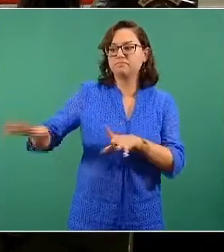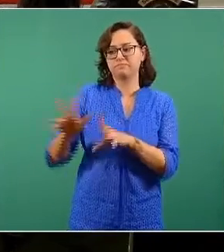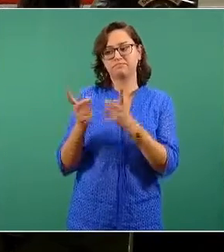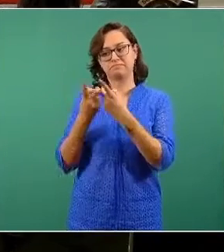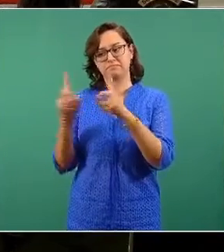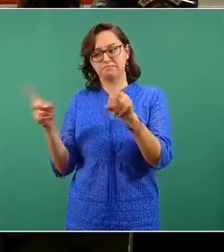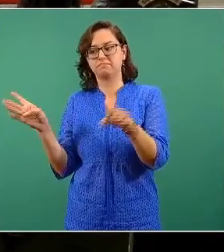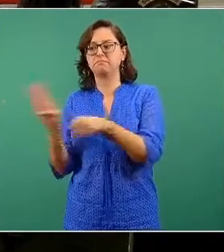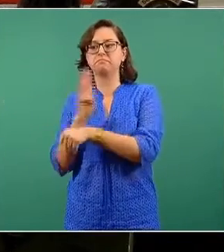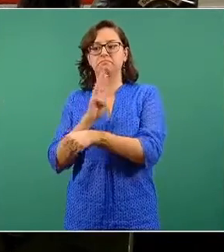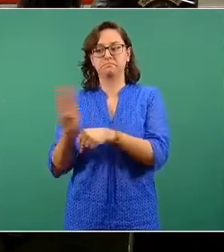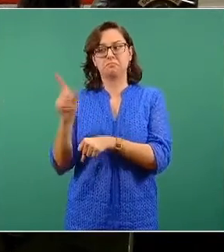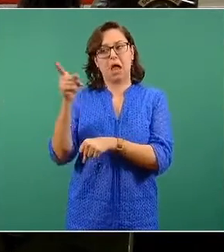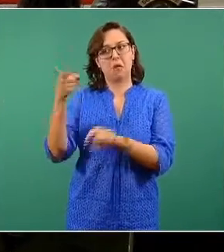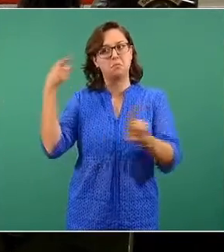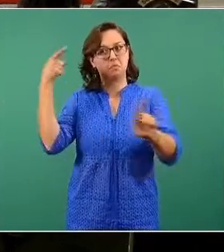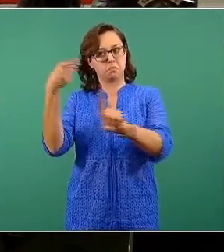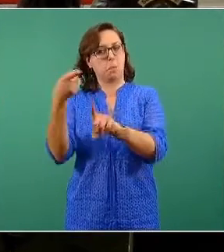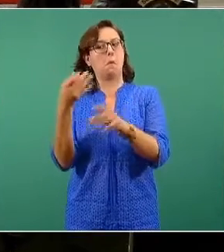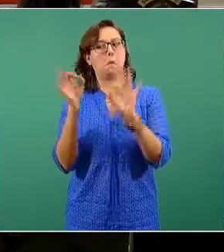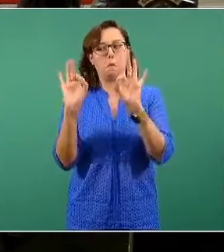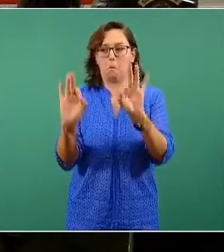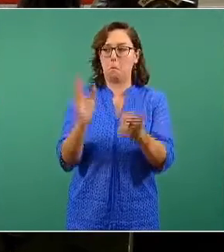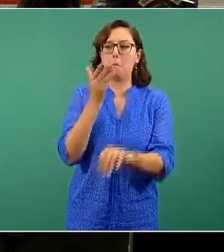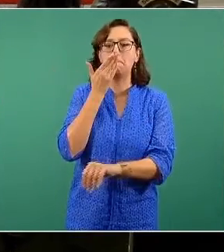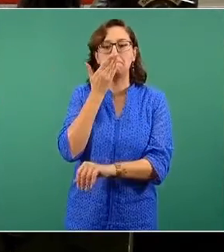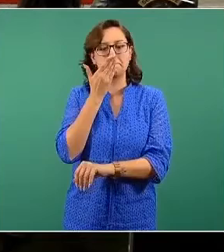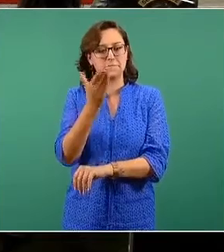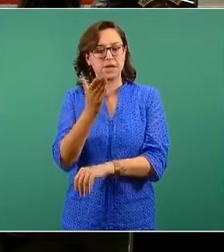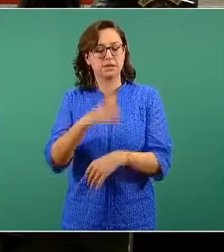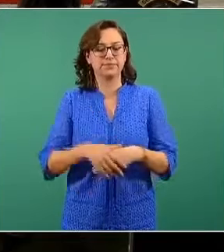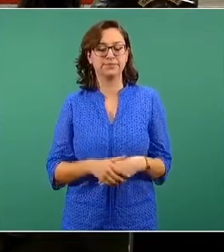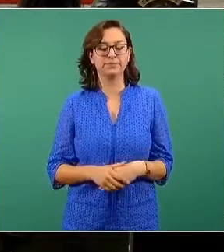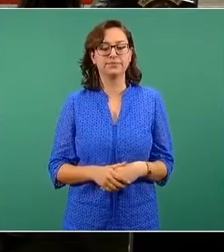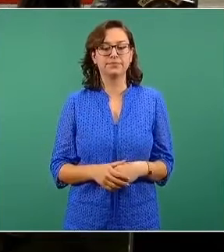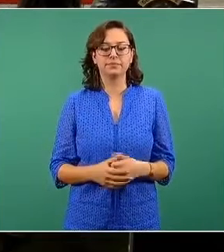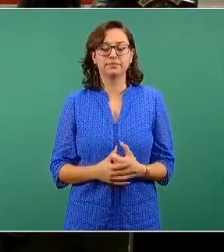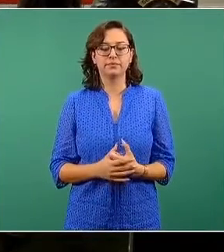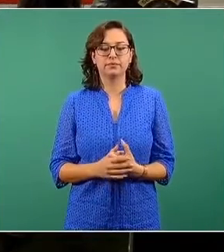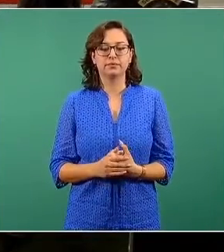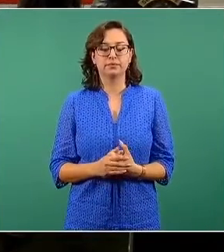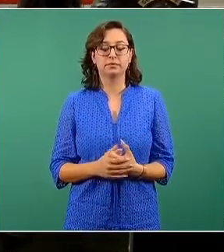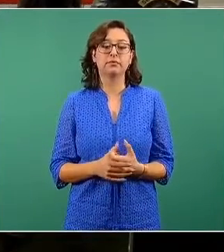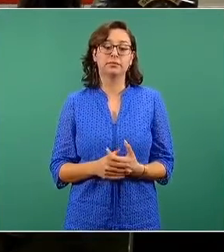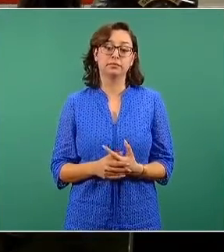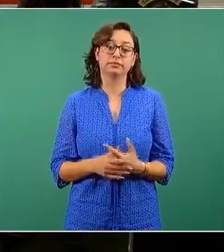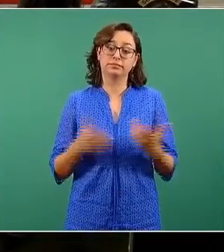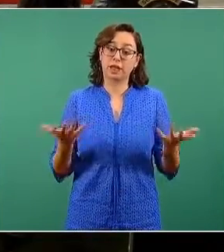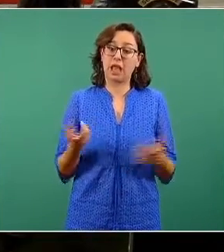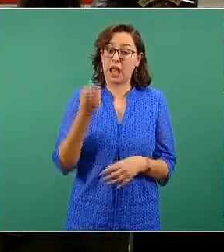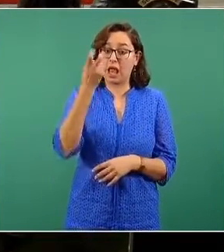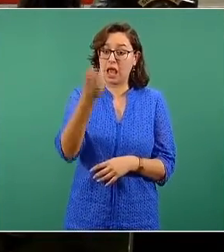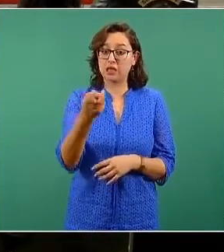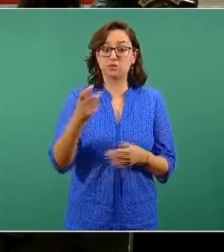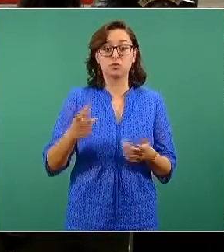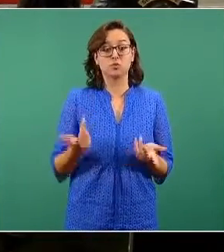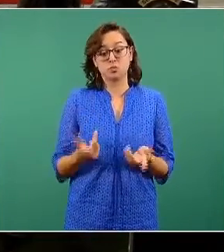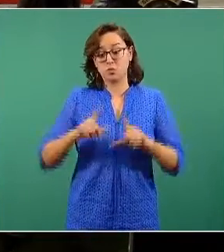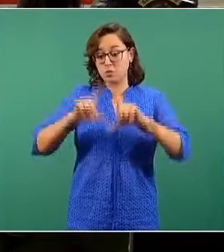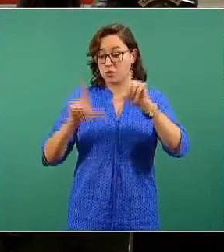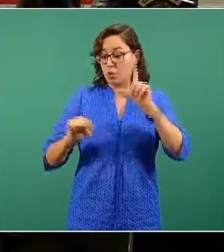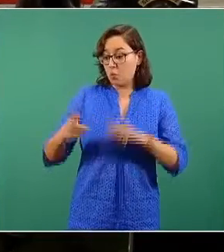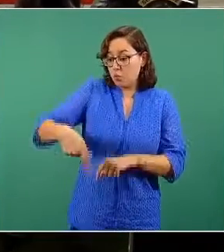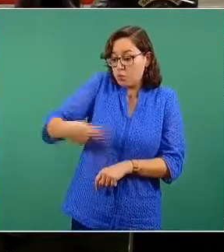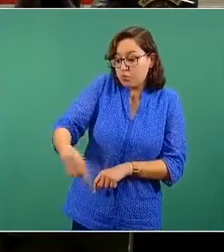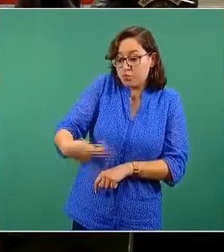algo muy acertado. Y esto no está fuera de ello el proyecto de la vacuna patria. En México